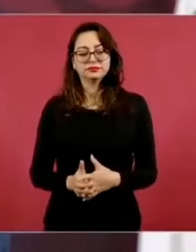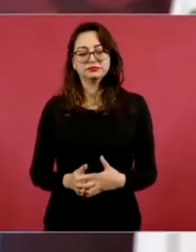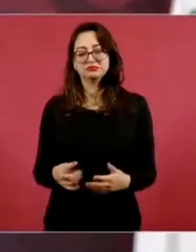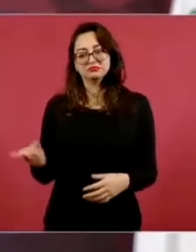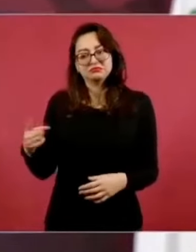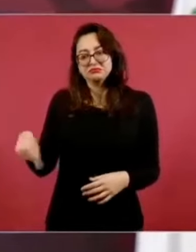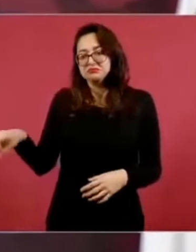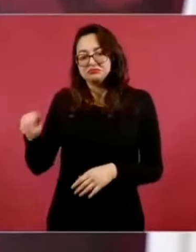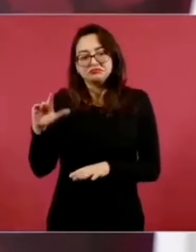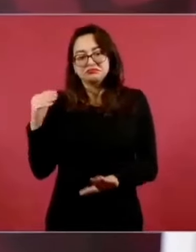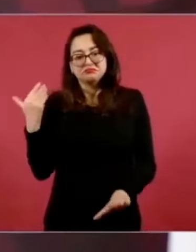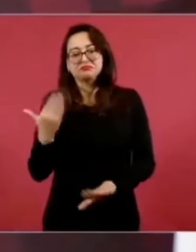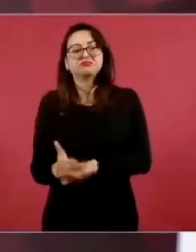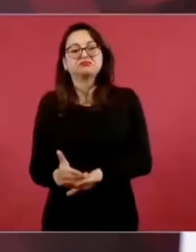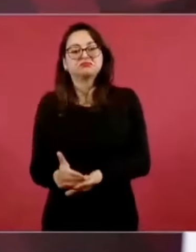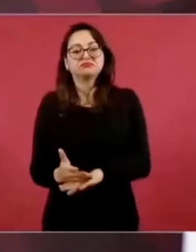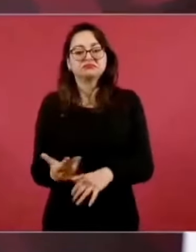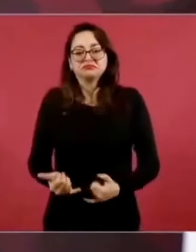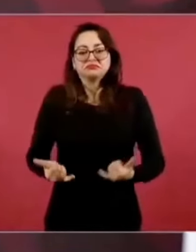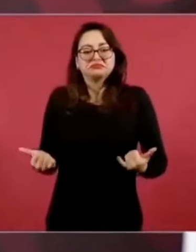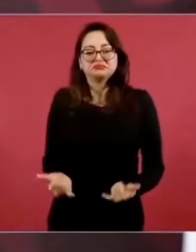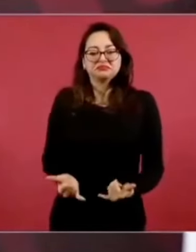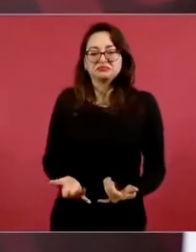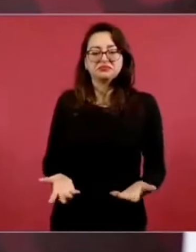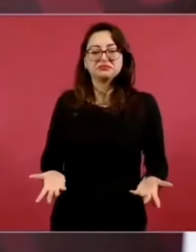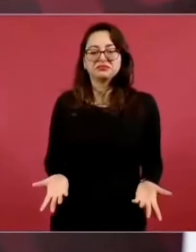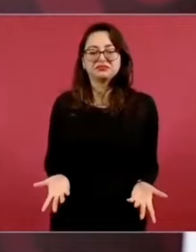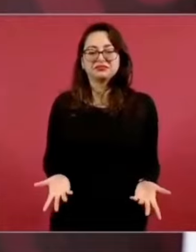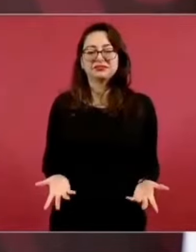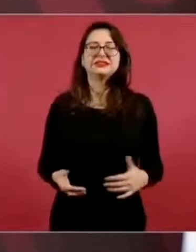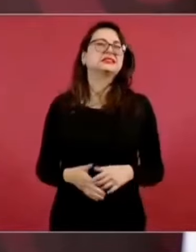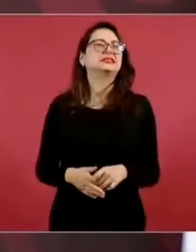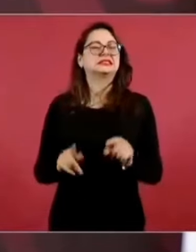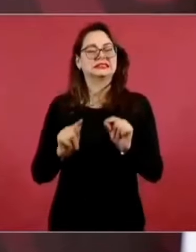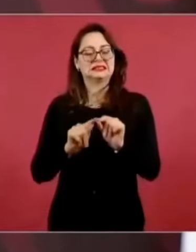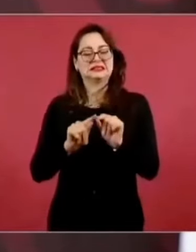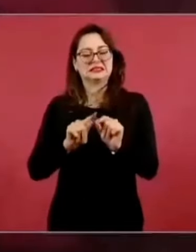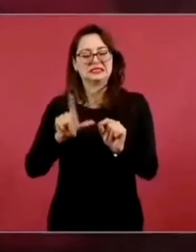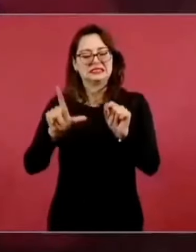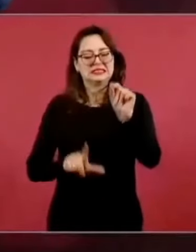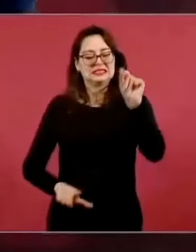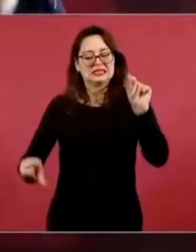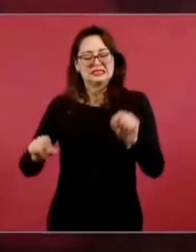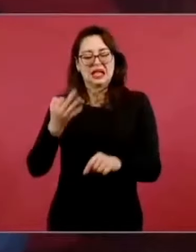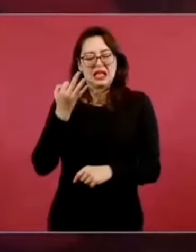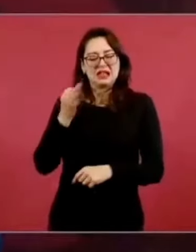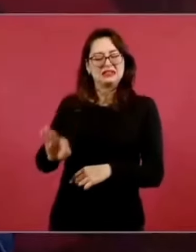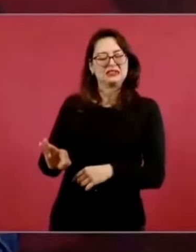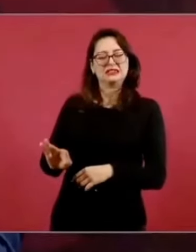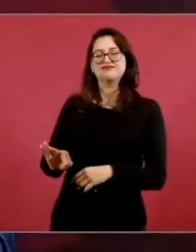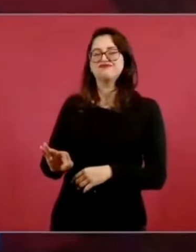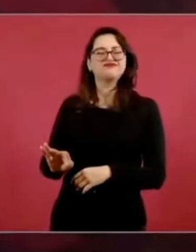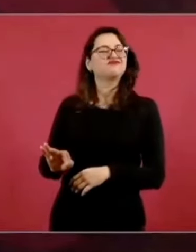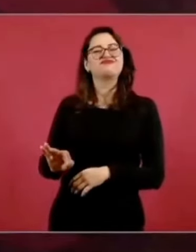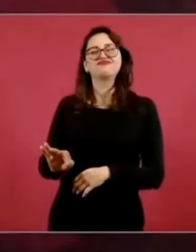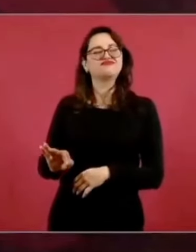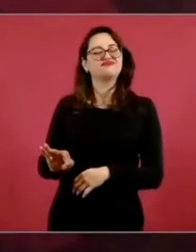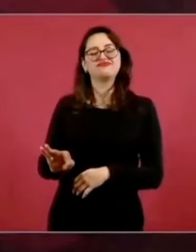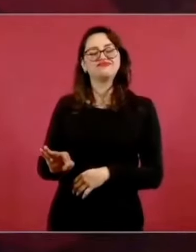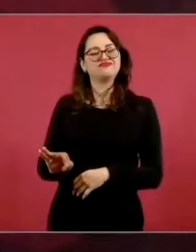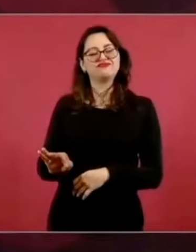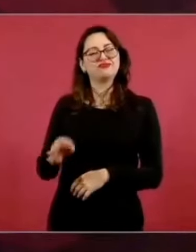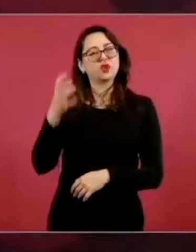es que traición a la patria es un concepto